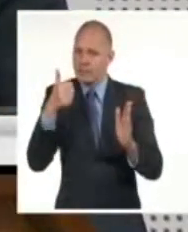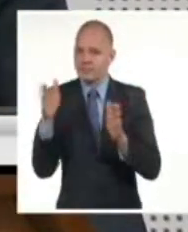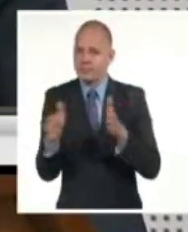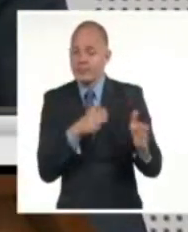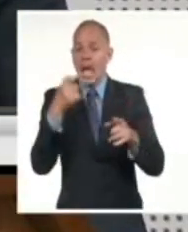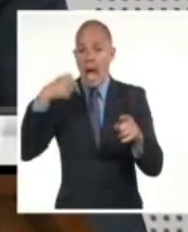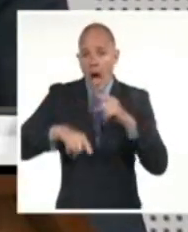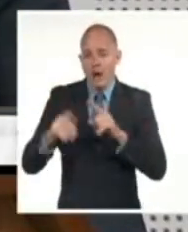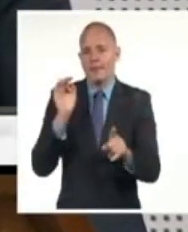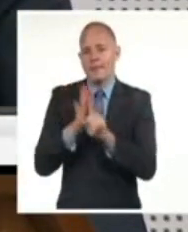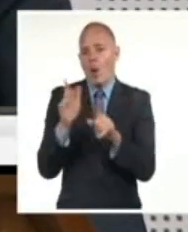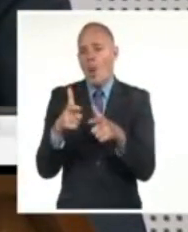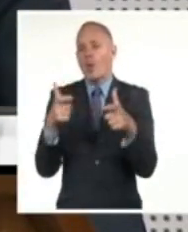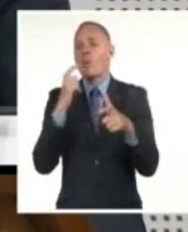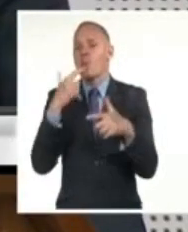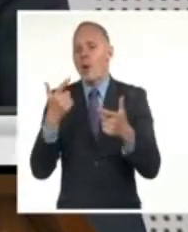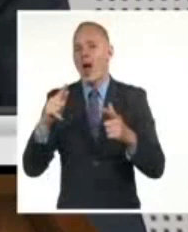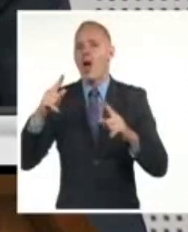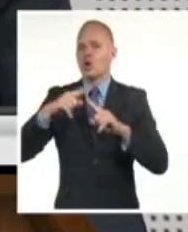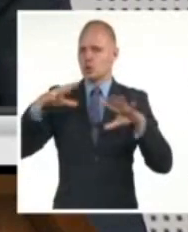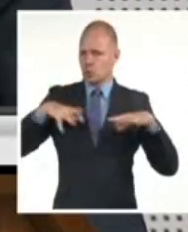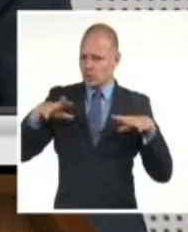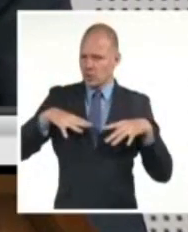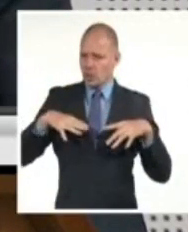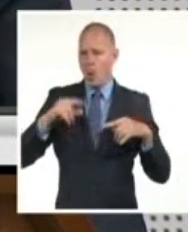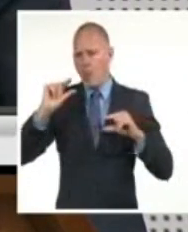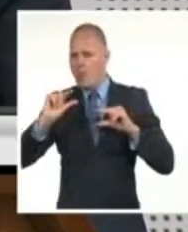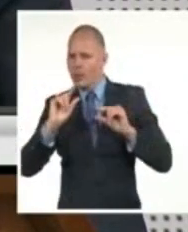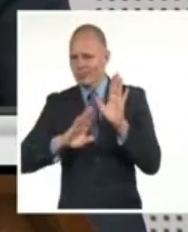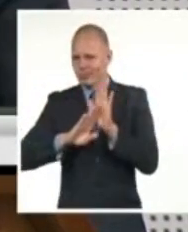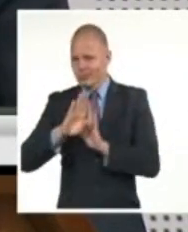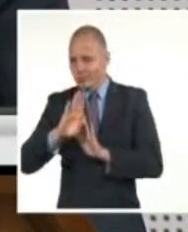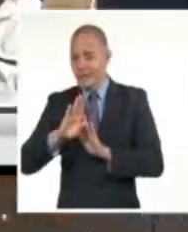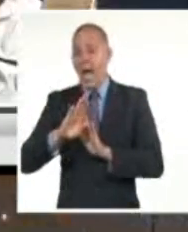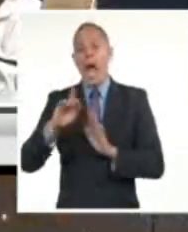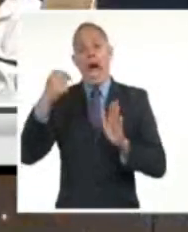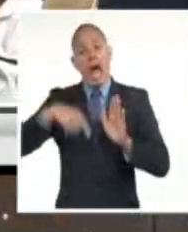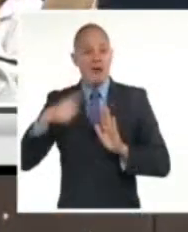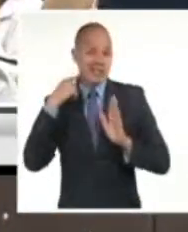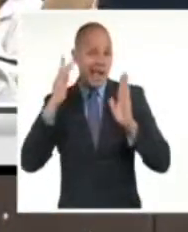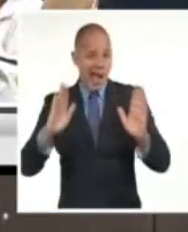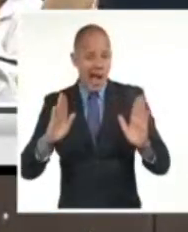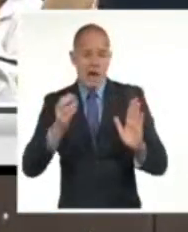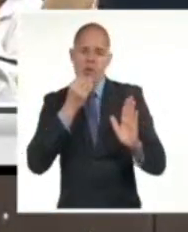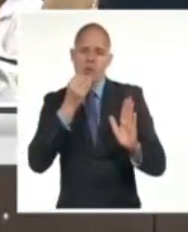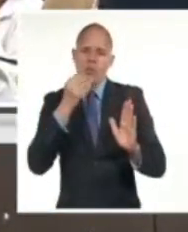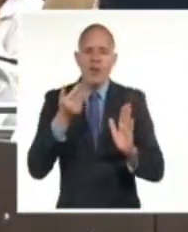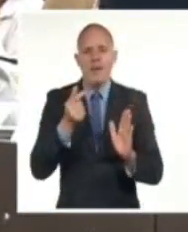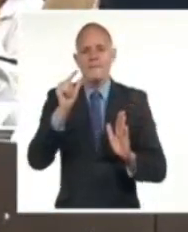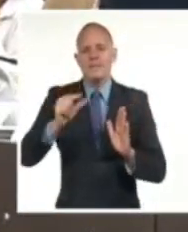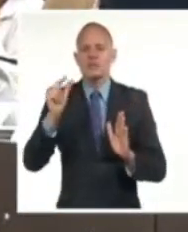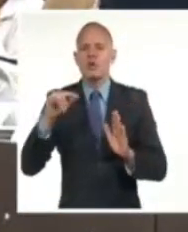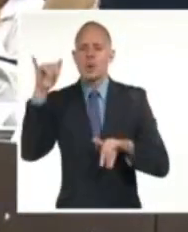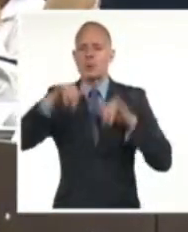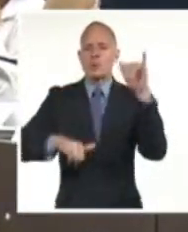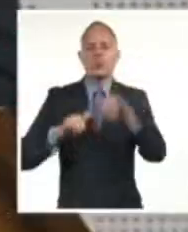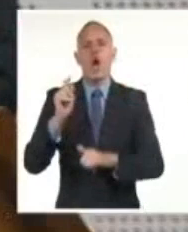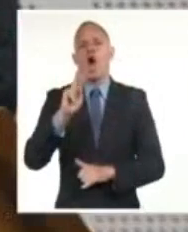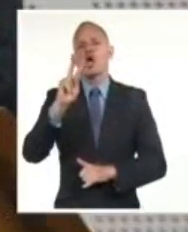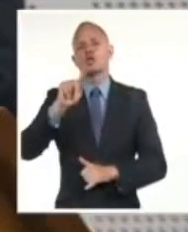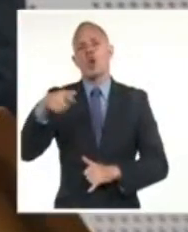turismo dan indicios de revitalización y la meta es alcanzar este año los 2,5 millones de visitantes.